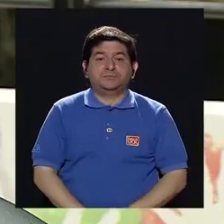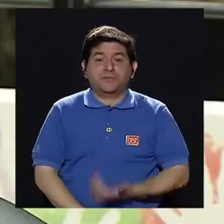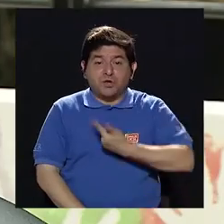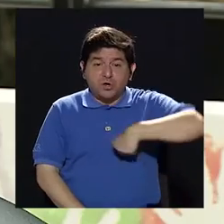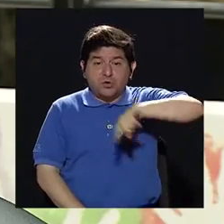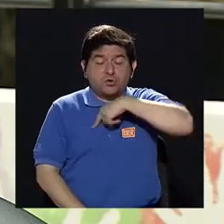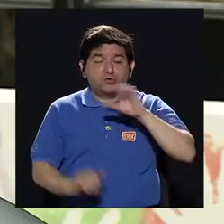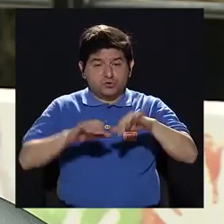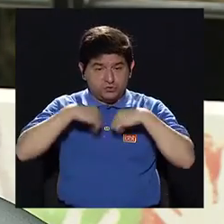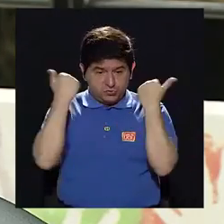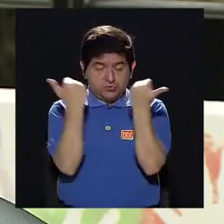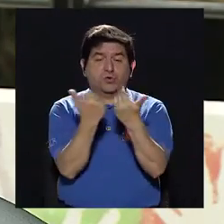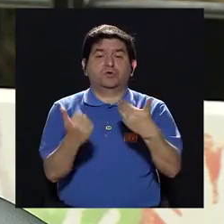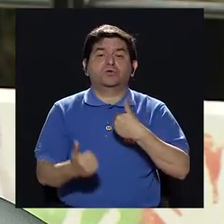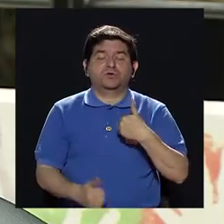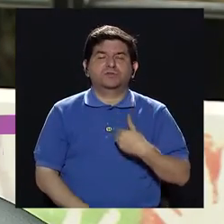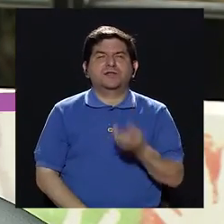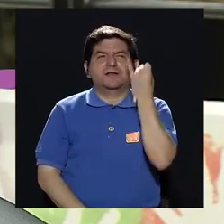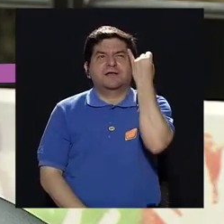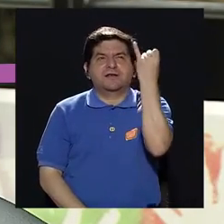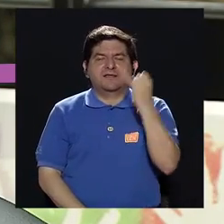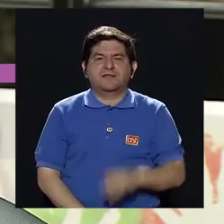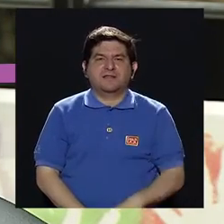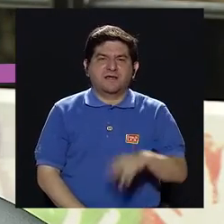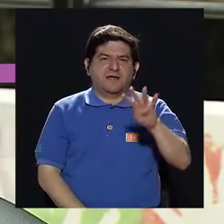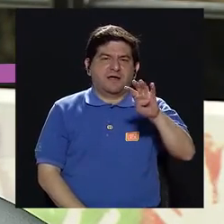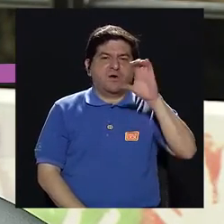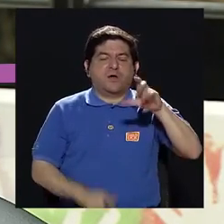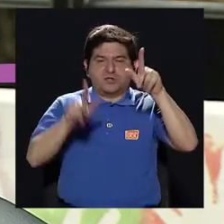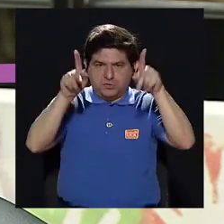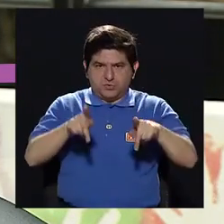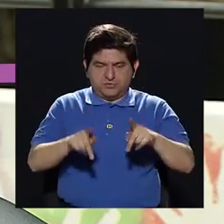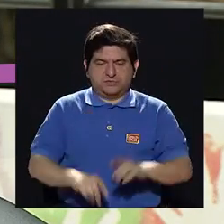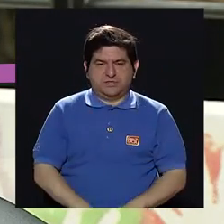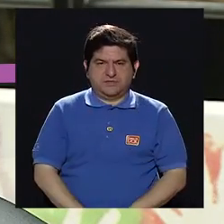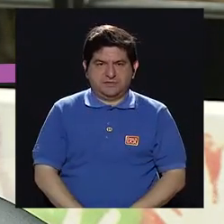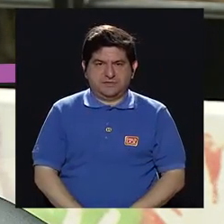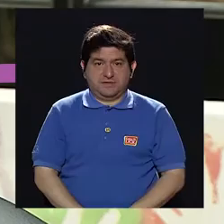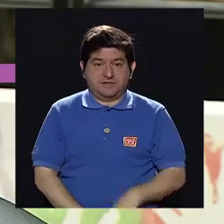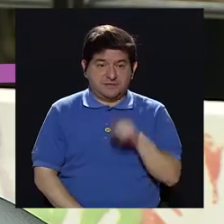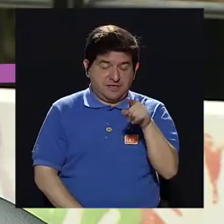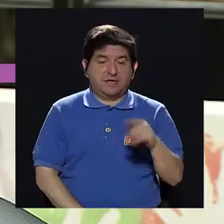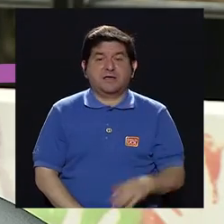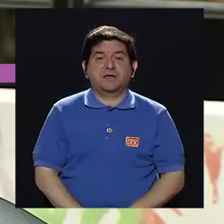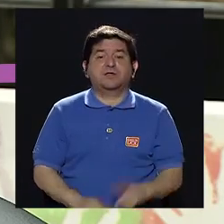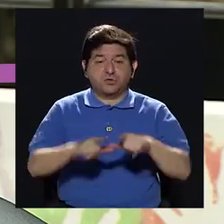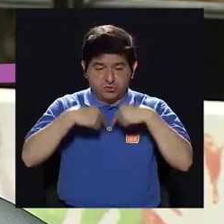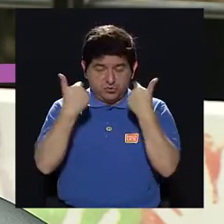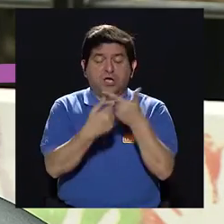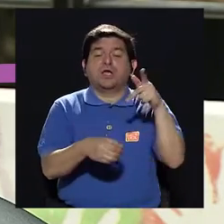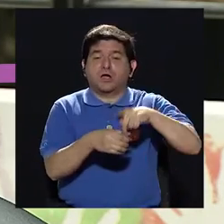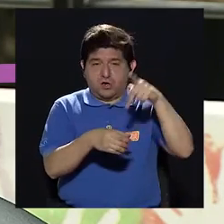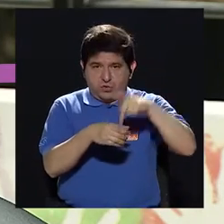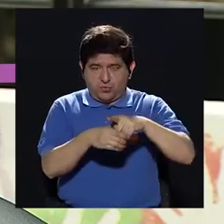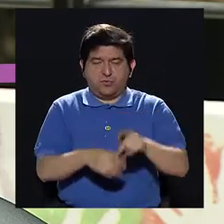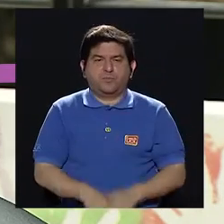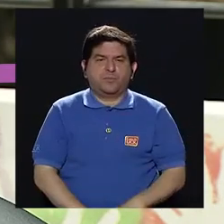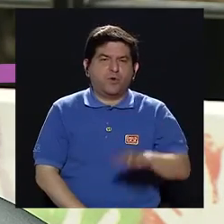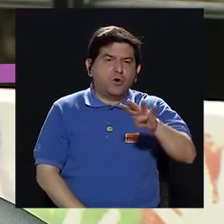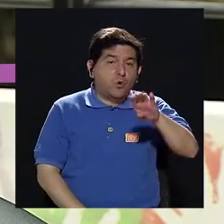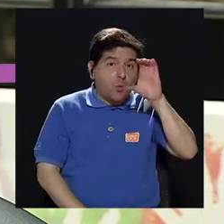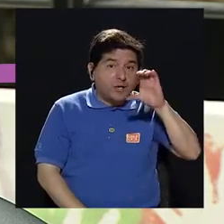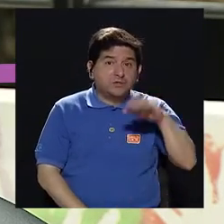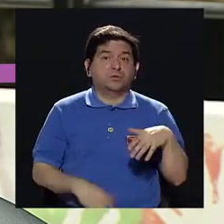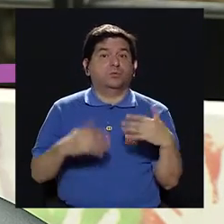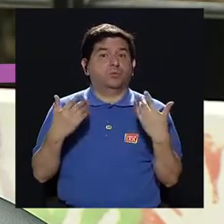Nosotros en la asociación tenemos un estimado de 400 personas, pero que pertenecen al grupo, ¿verdad?, que ya han sido